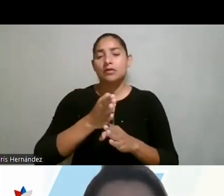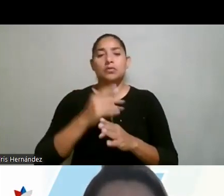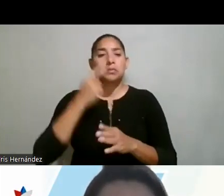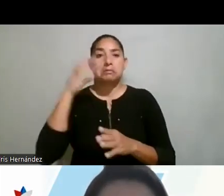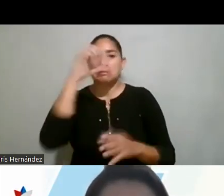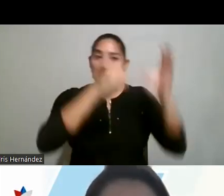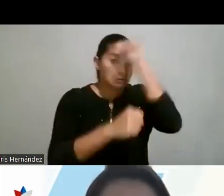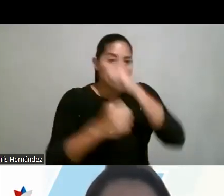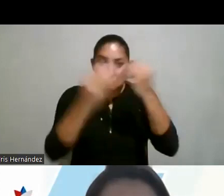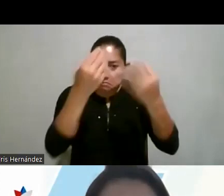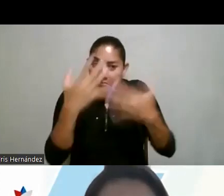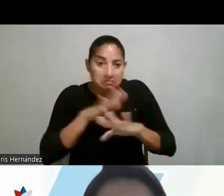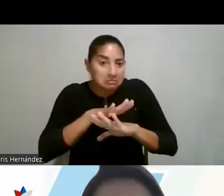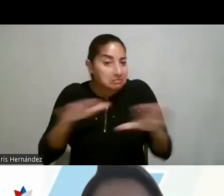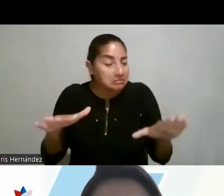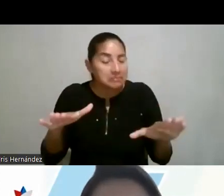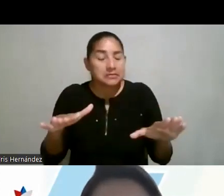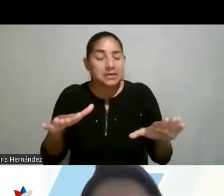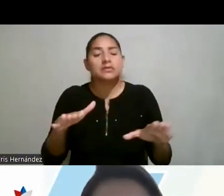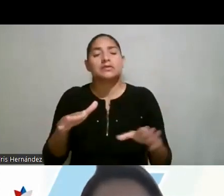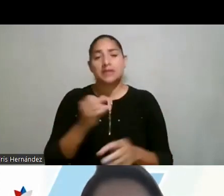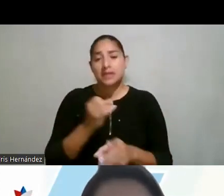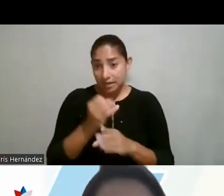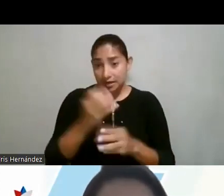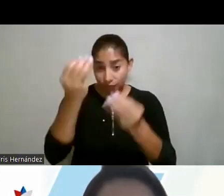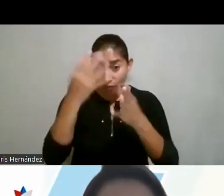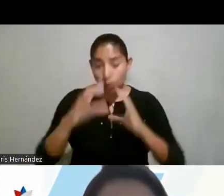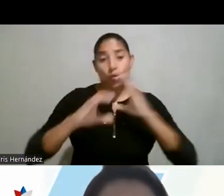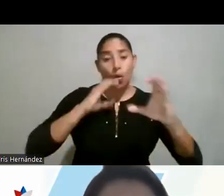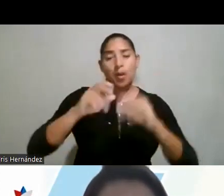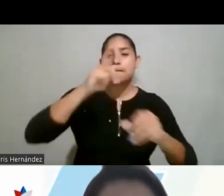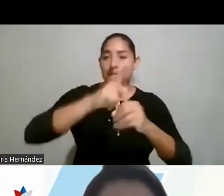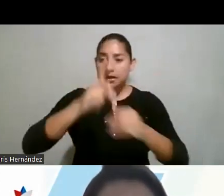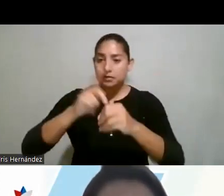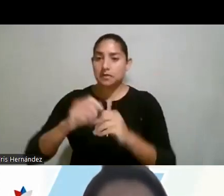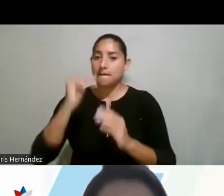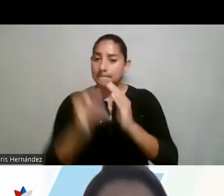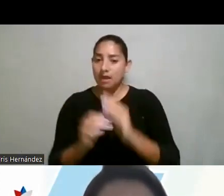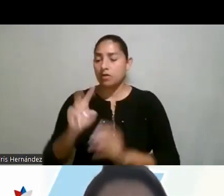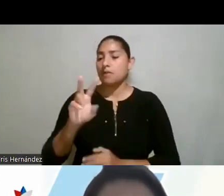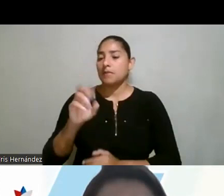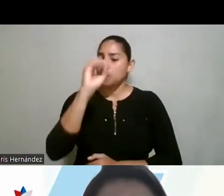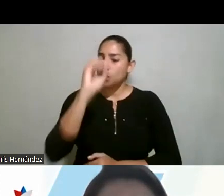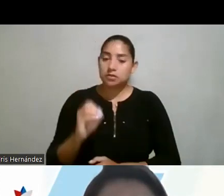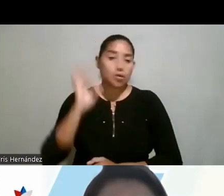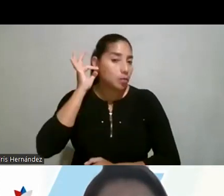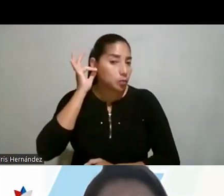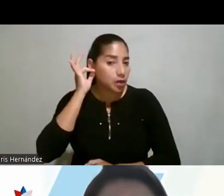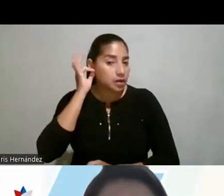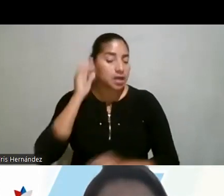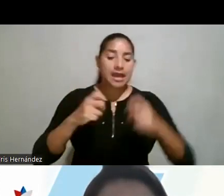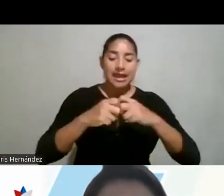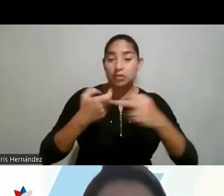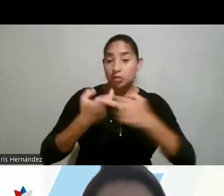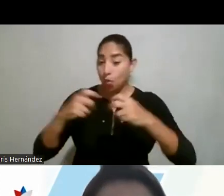el radar. Entonces vemos, por ejemplo, que ingeniería en formación y comunicación tiene una participación de menos del 20% de mujeres, igual en ingeniería eléctrica o